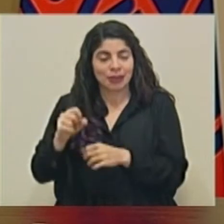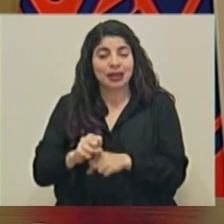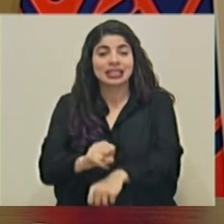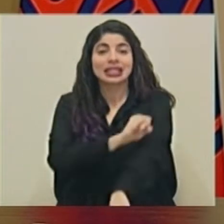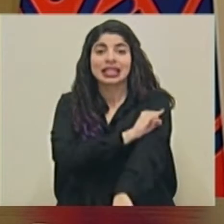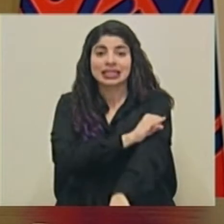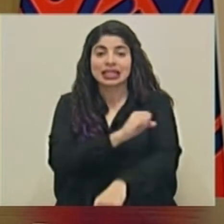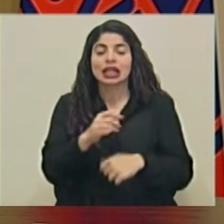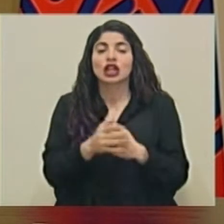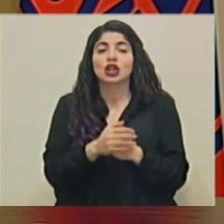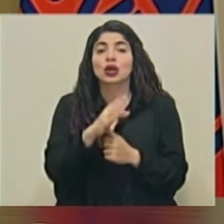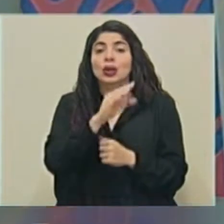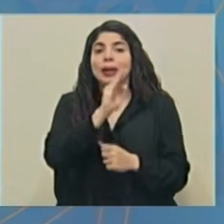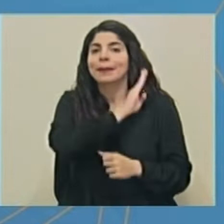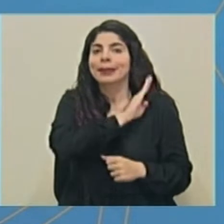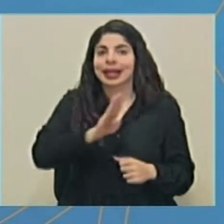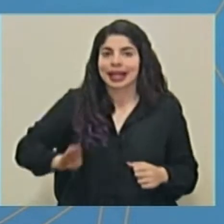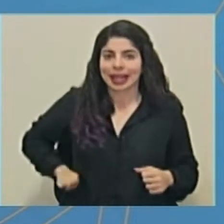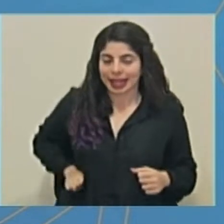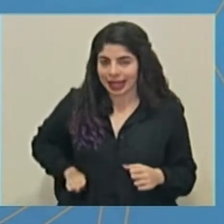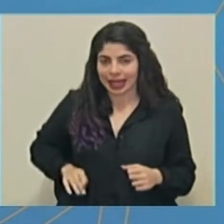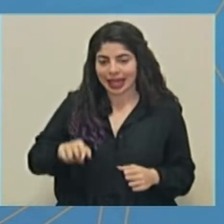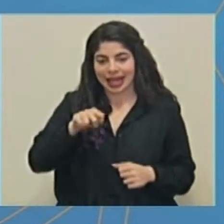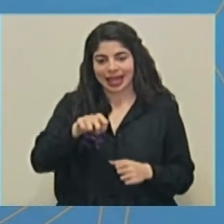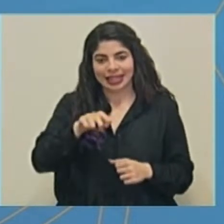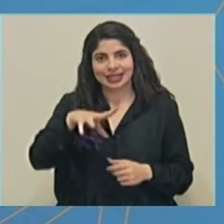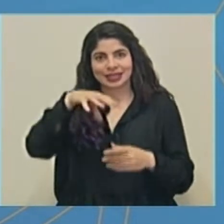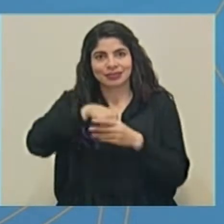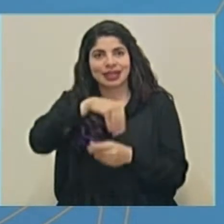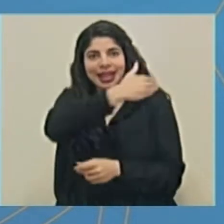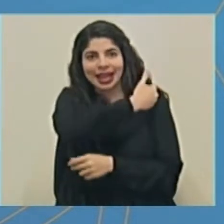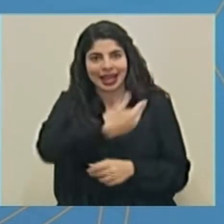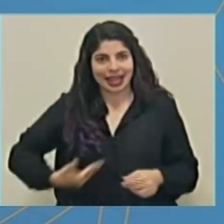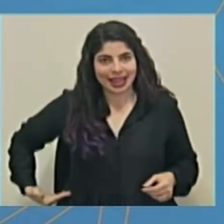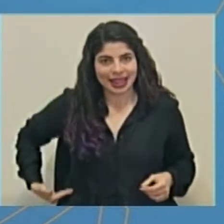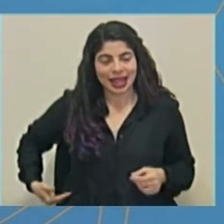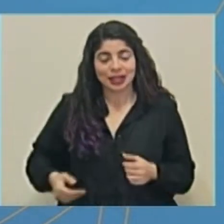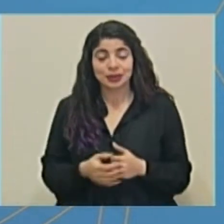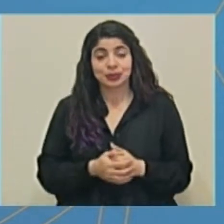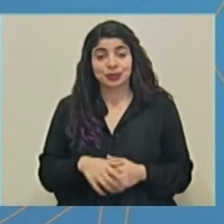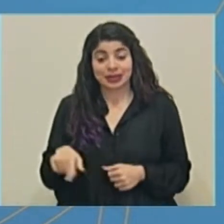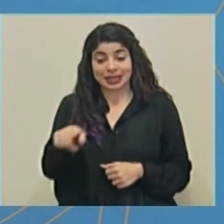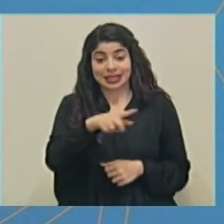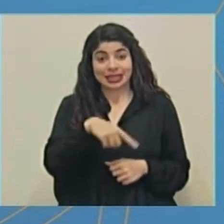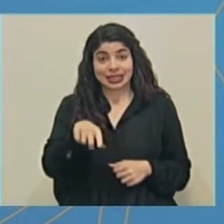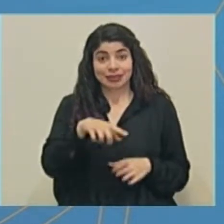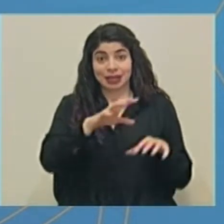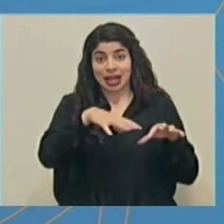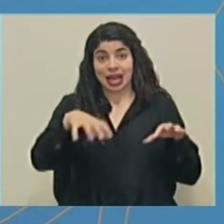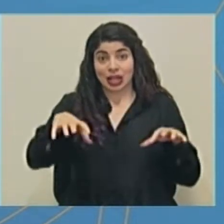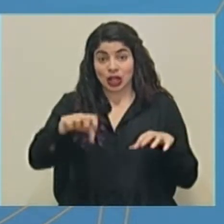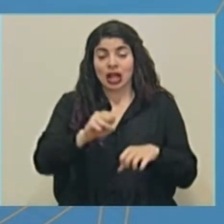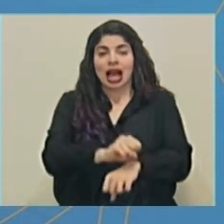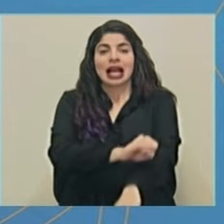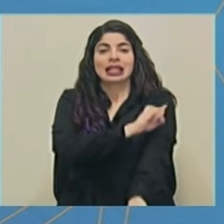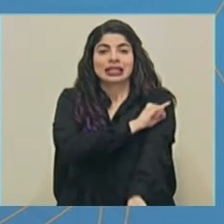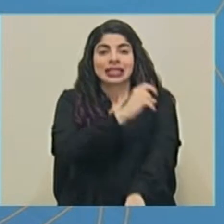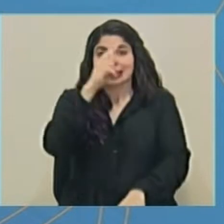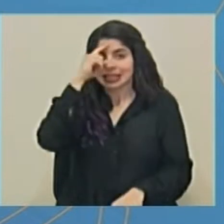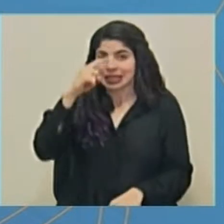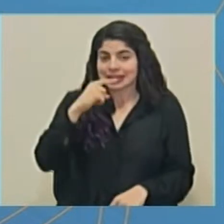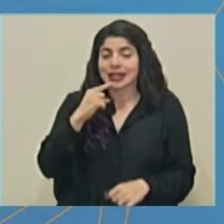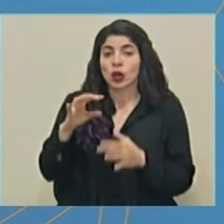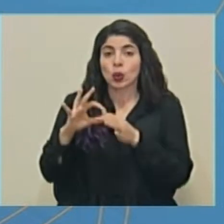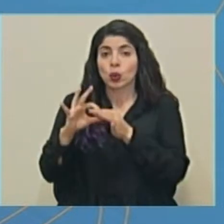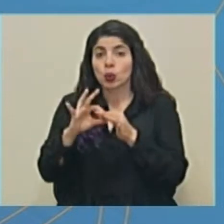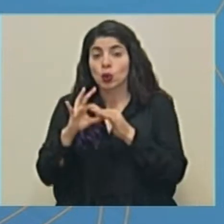Isidro y Belén de la provincia de Heredia. De estos cantones, Acerí, Zarcero,